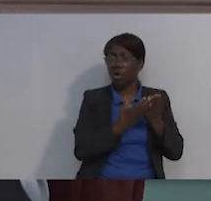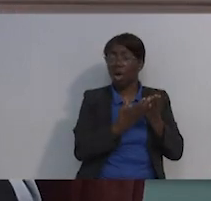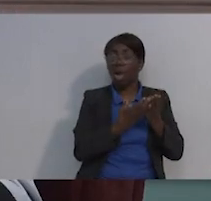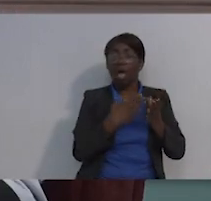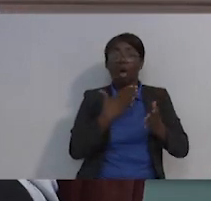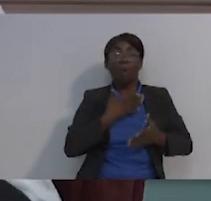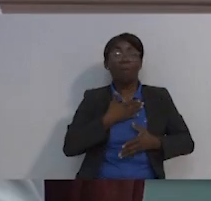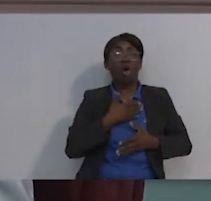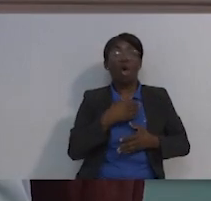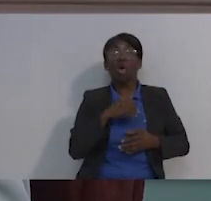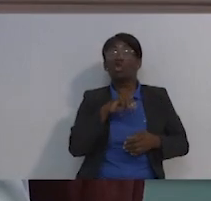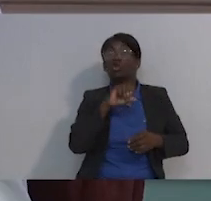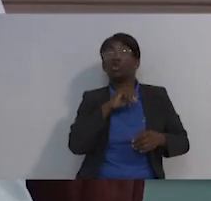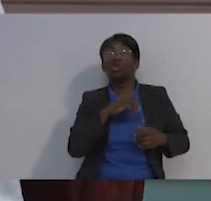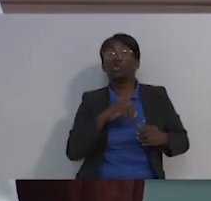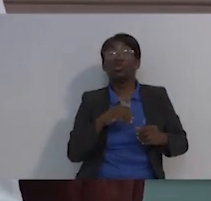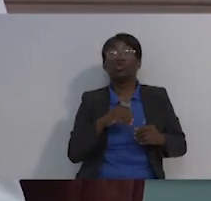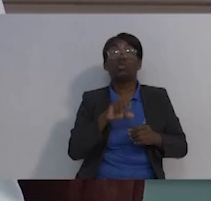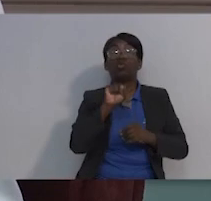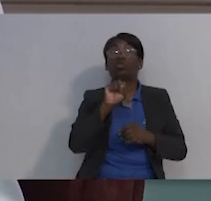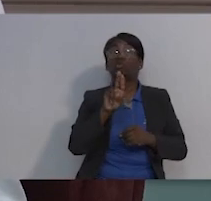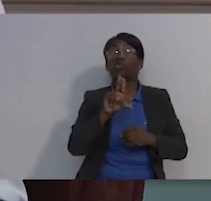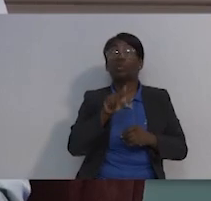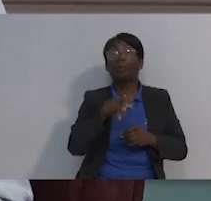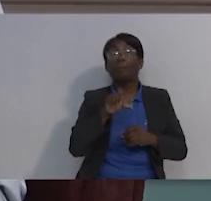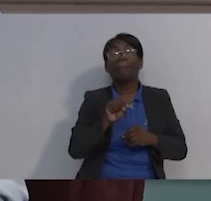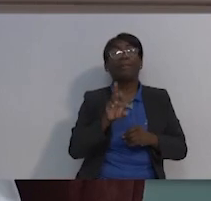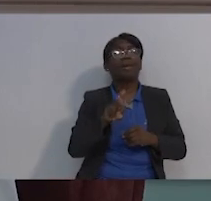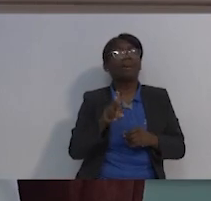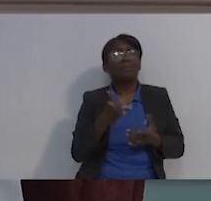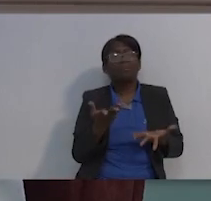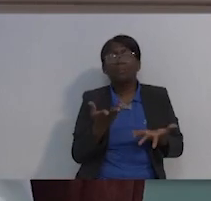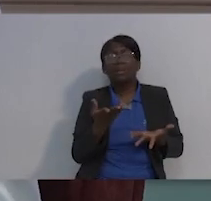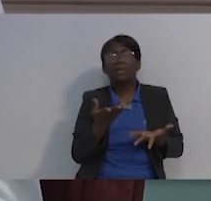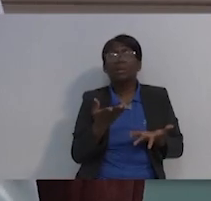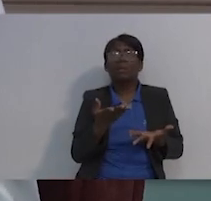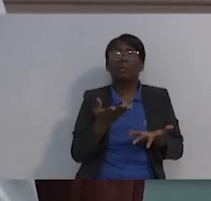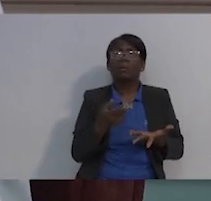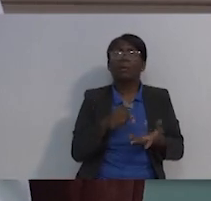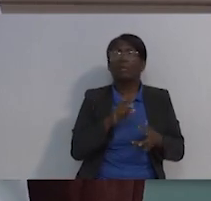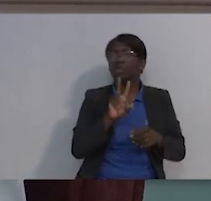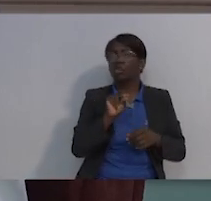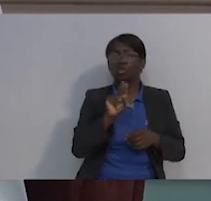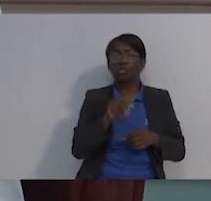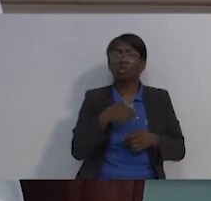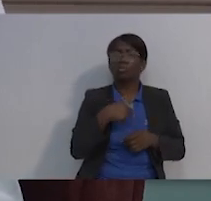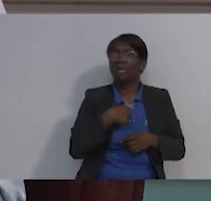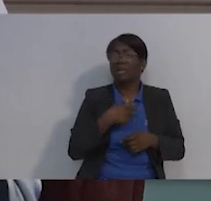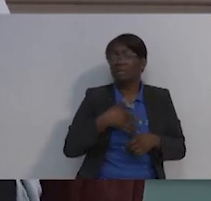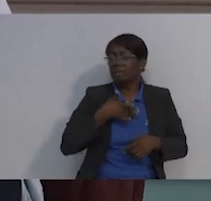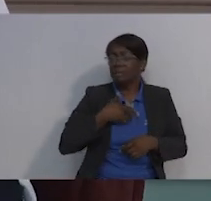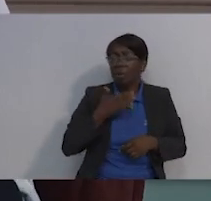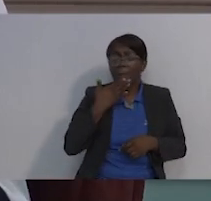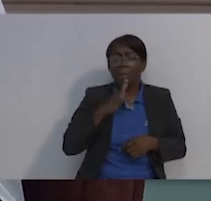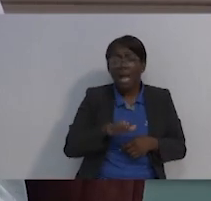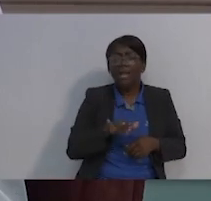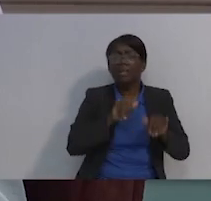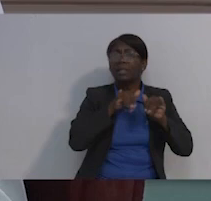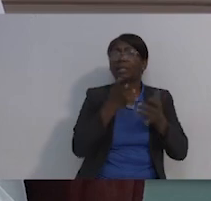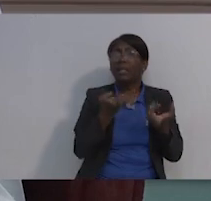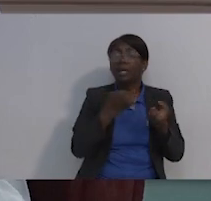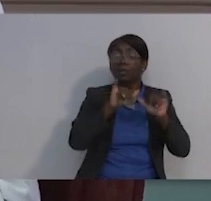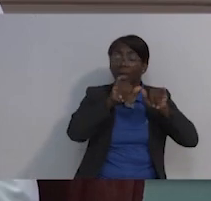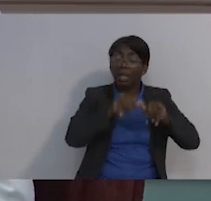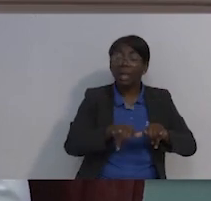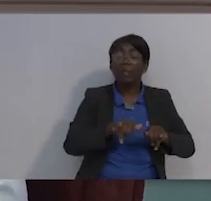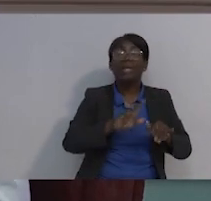quiero quedarme acostada. Y si tienes que cambiar tu vida. Por ejemplo, no puedes andar por la calle dando vueltas.